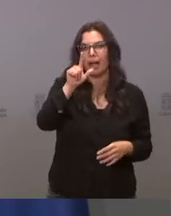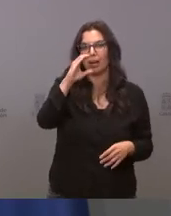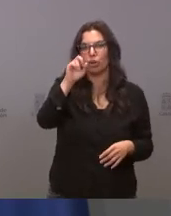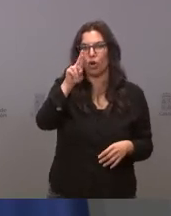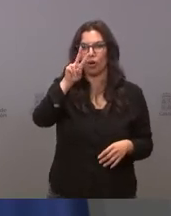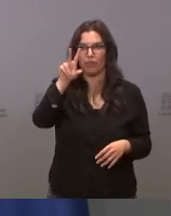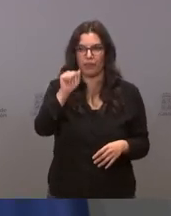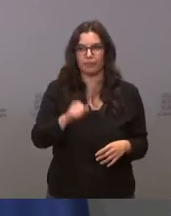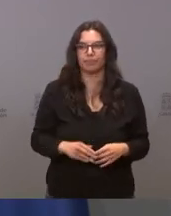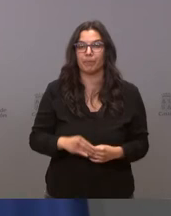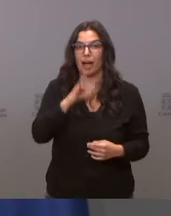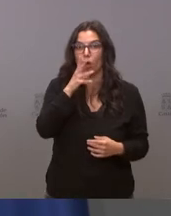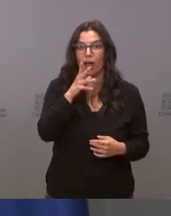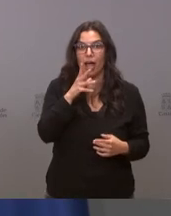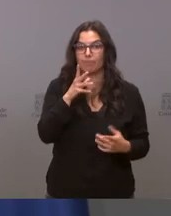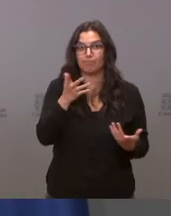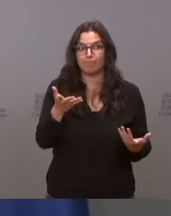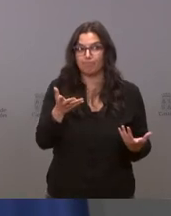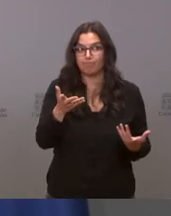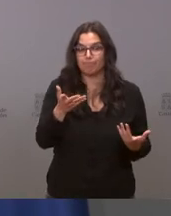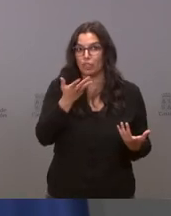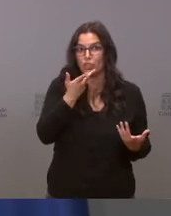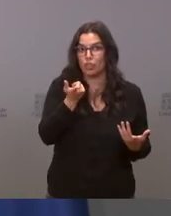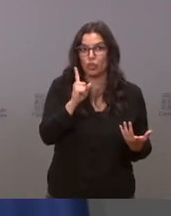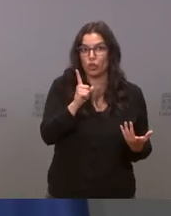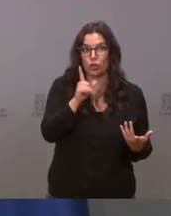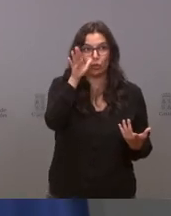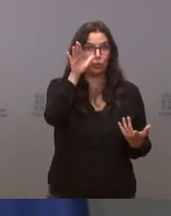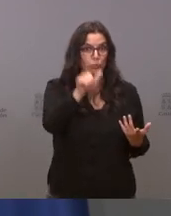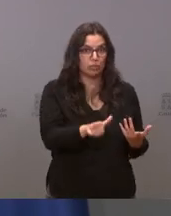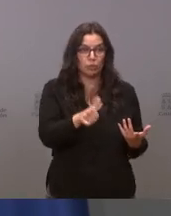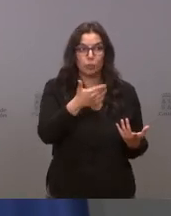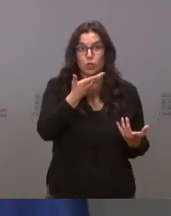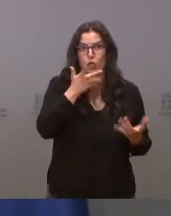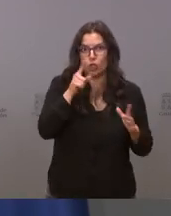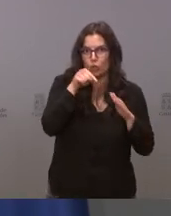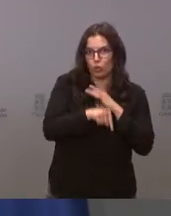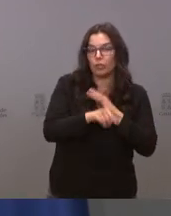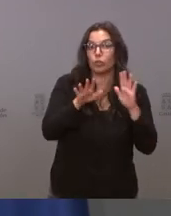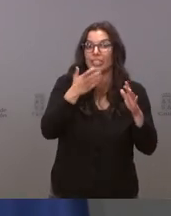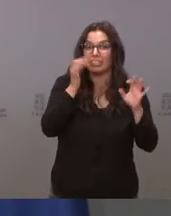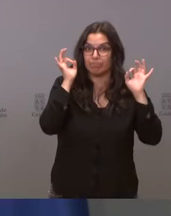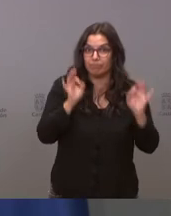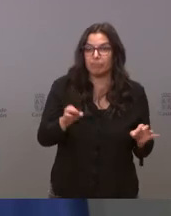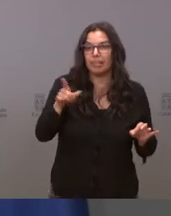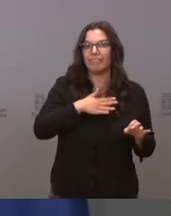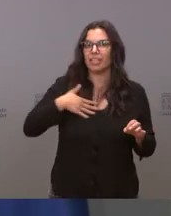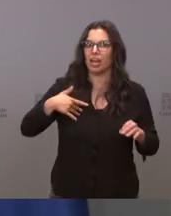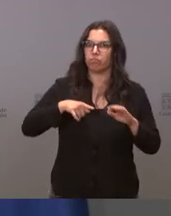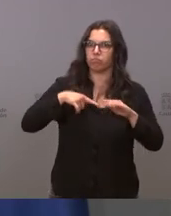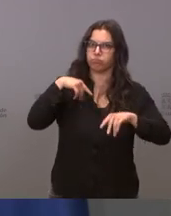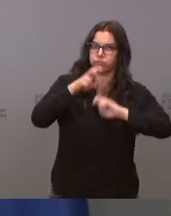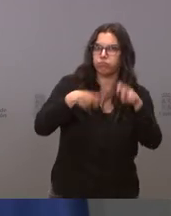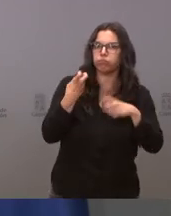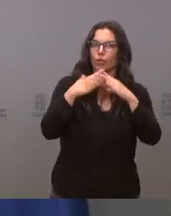me me vi ya en este momento no tengo más conocimiento que lo que dice estoy seguro que si es así que si él quiere reactivar este